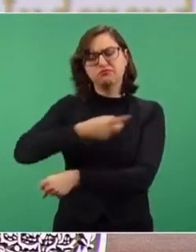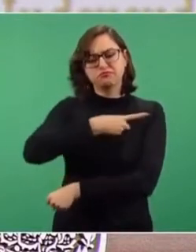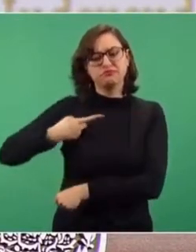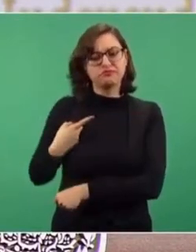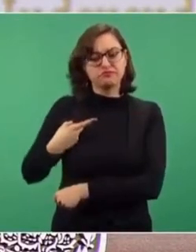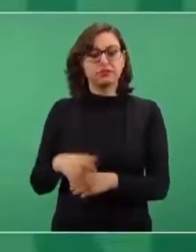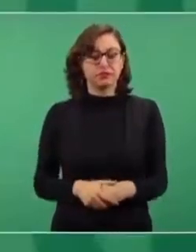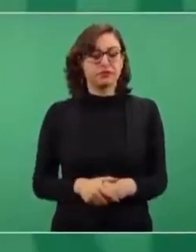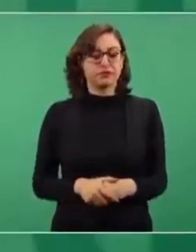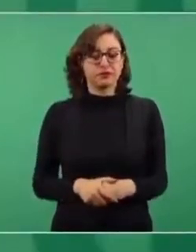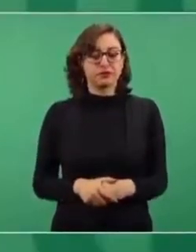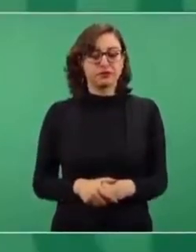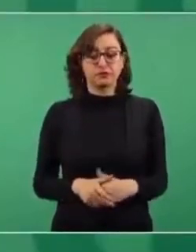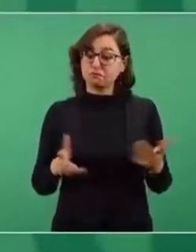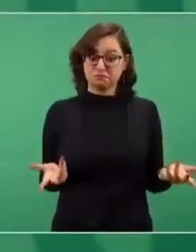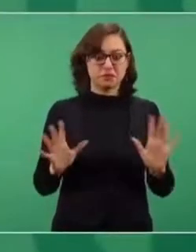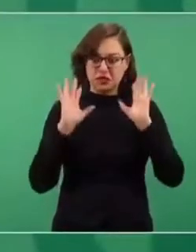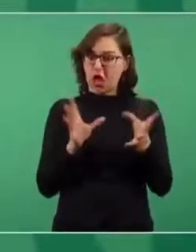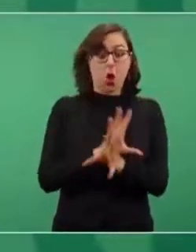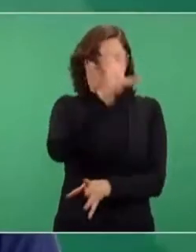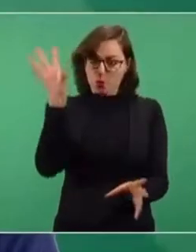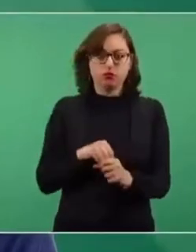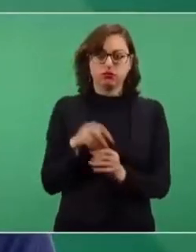Ahora sí, a todo.